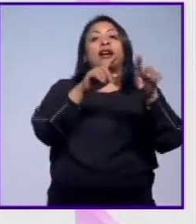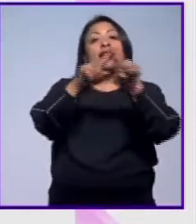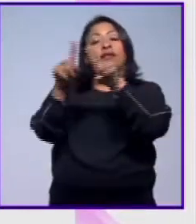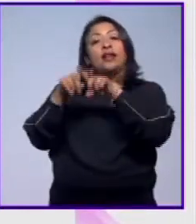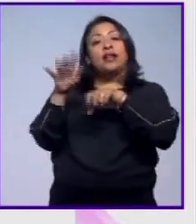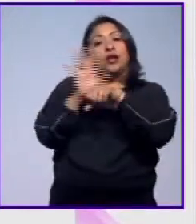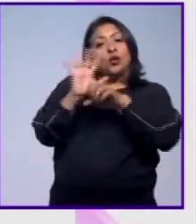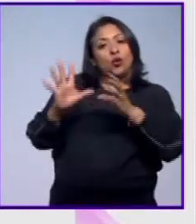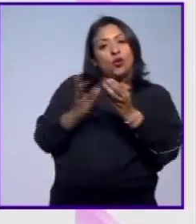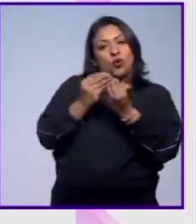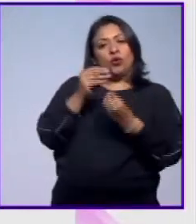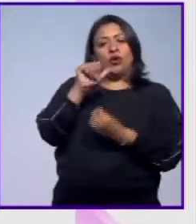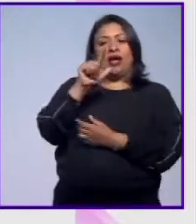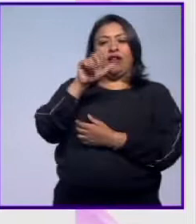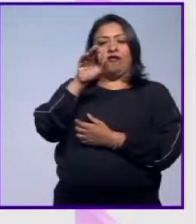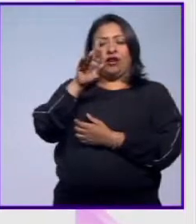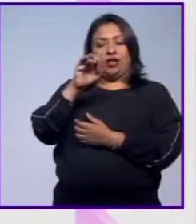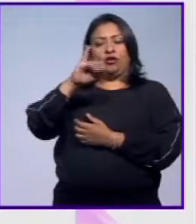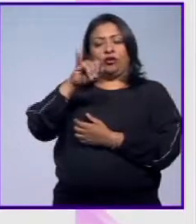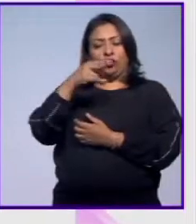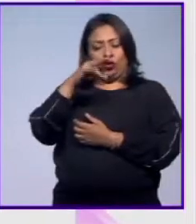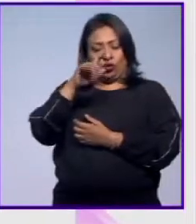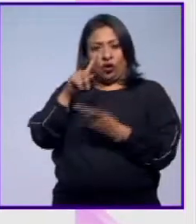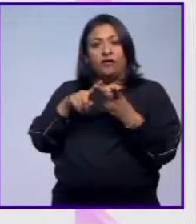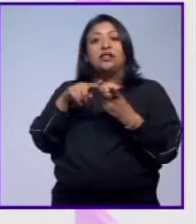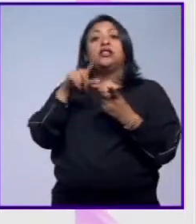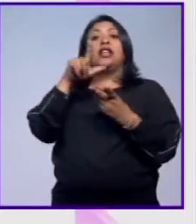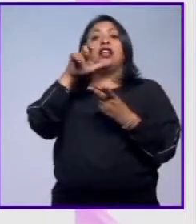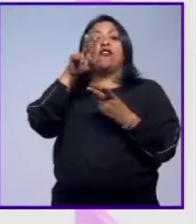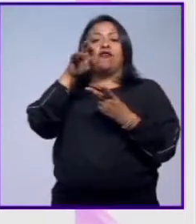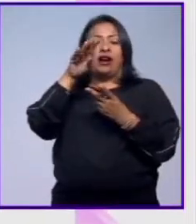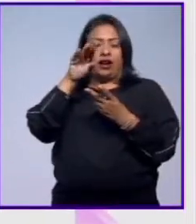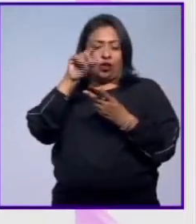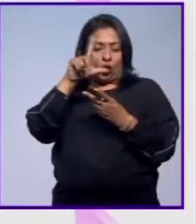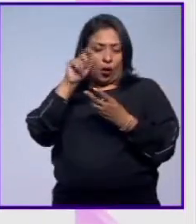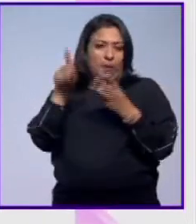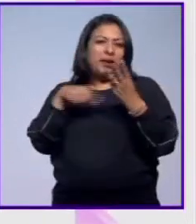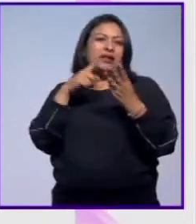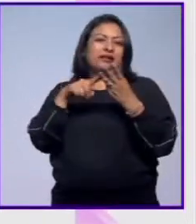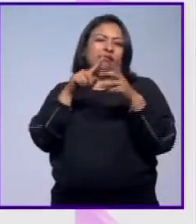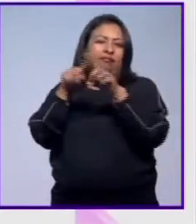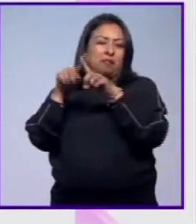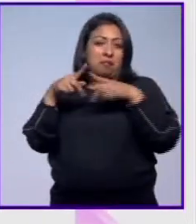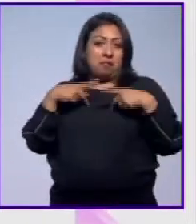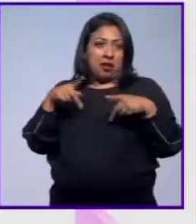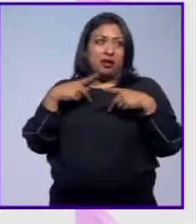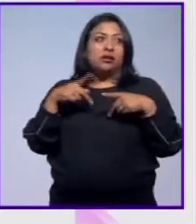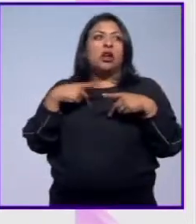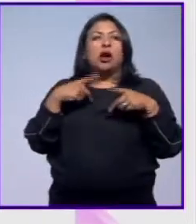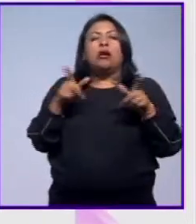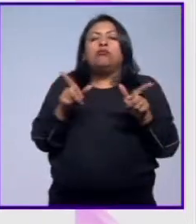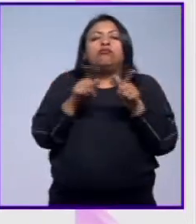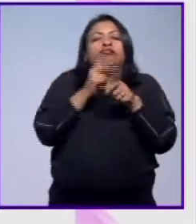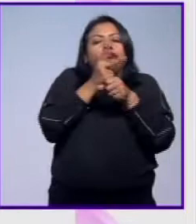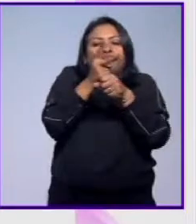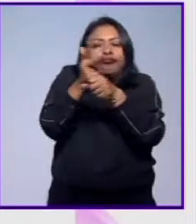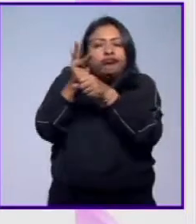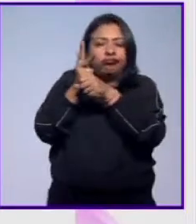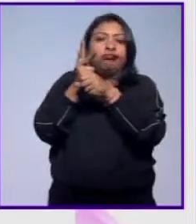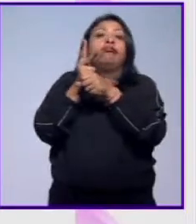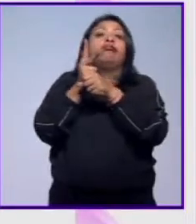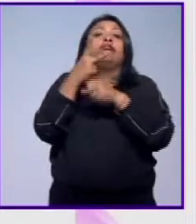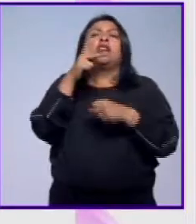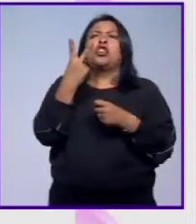películas con Alfredo Yoscovich, con Tony Kuhn, con Leobardo López. Y hice algunos cortitos, pero